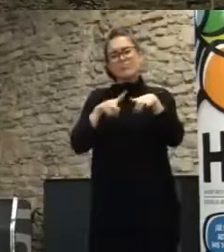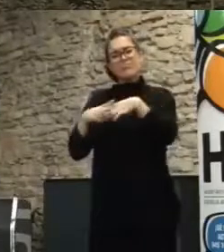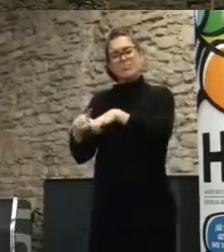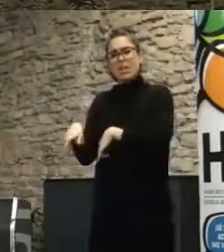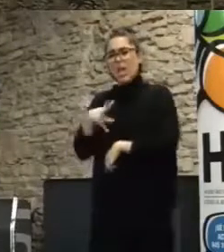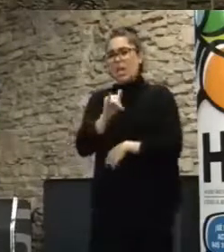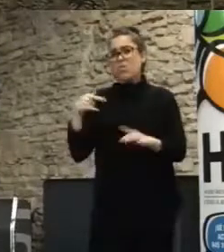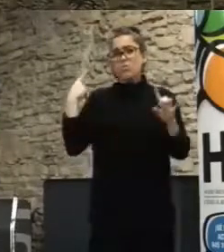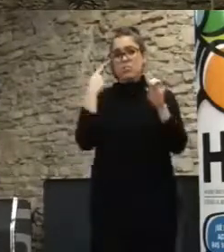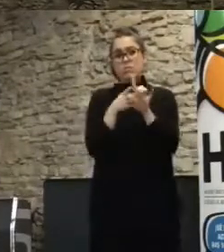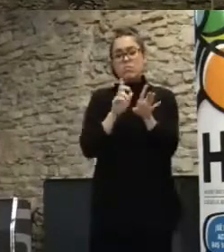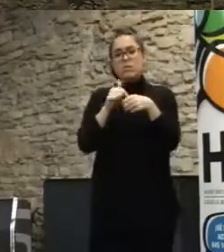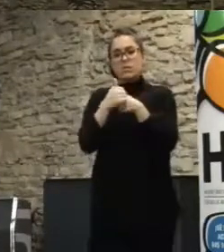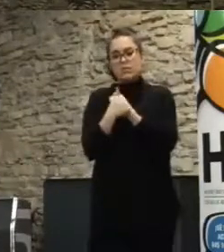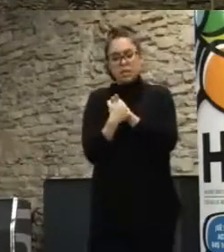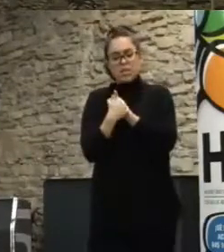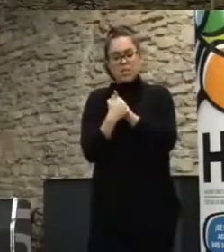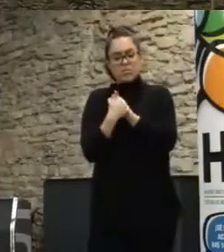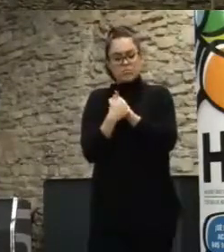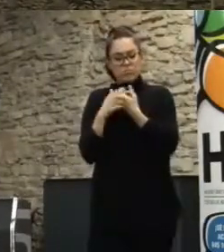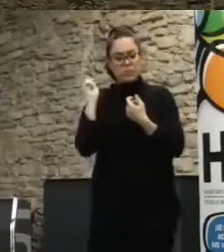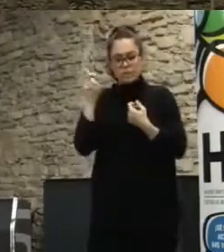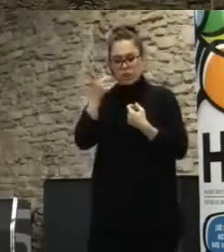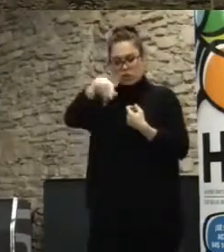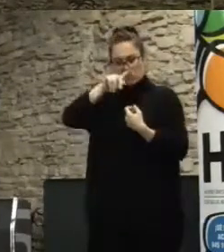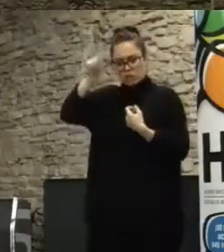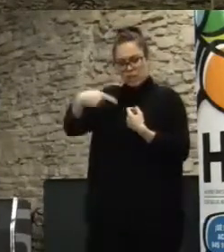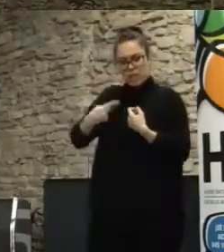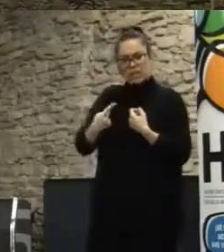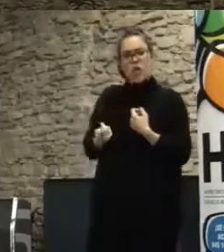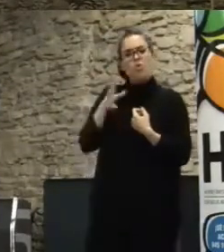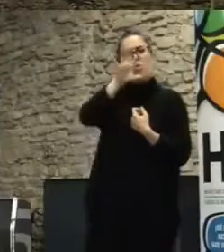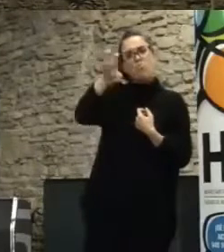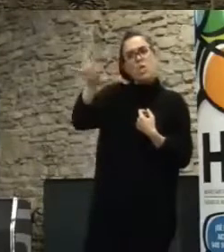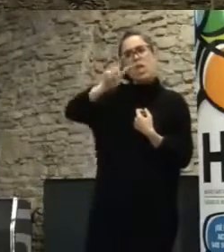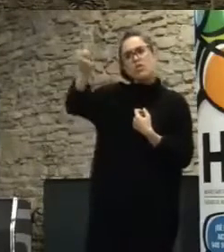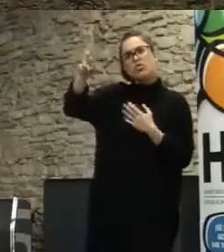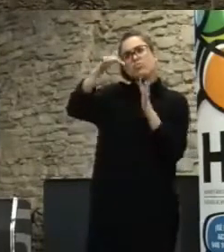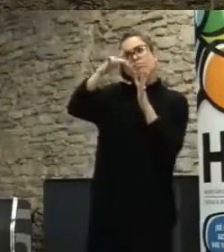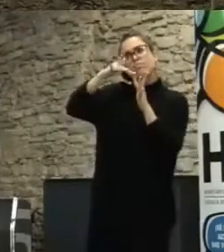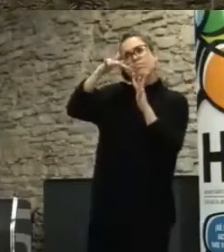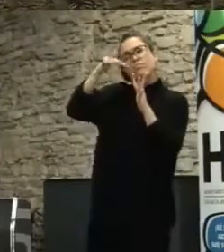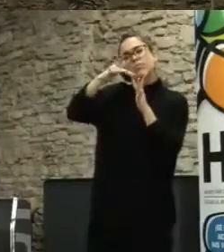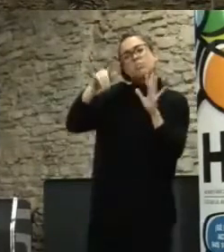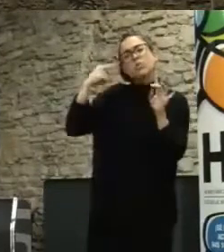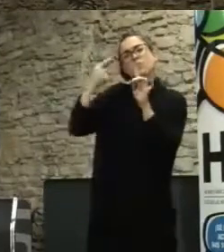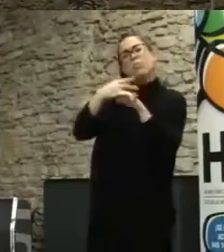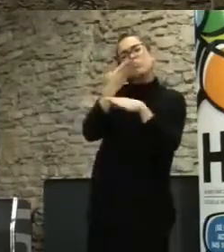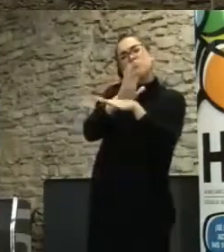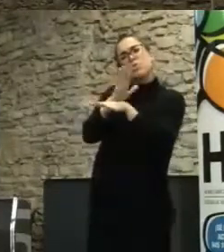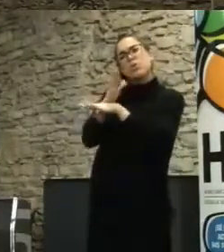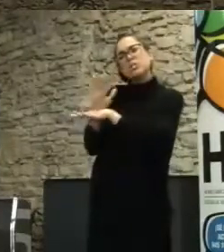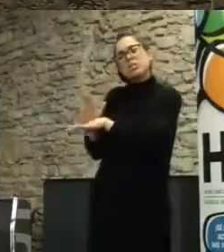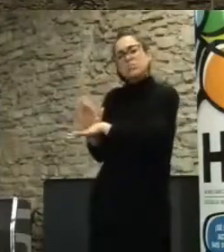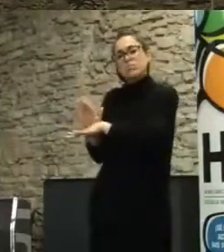ciudadanas confluyan, estamos haciendo encuentros con comunidades, mezclando datos y comunidades para que fundan propuestas, pero bueno, es